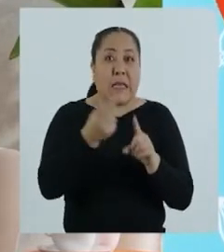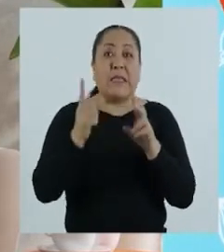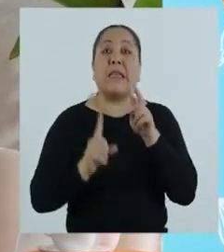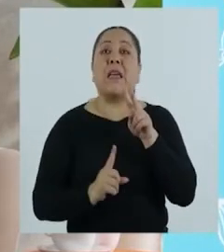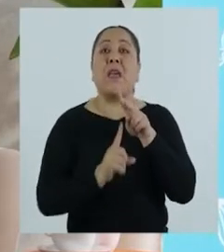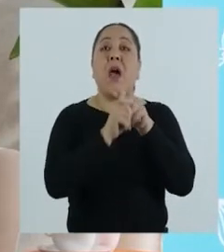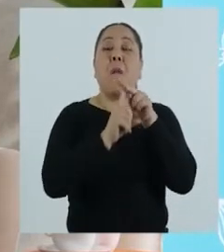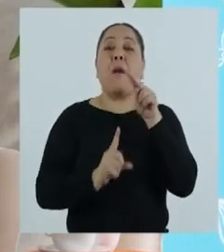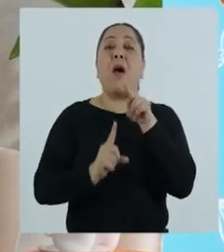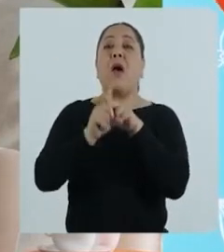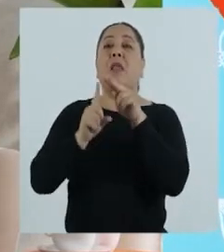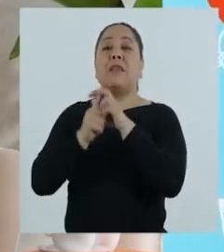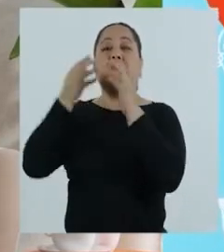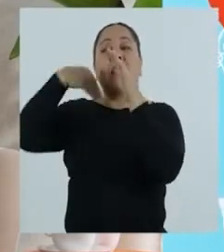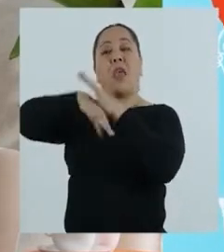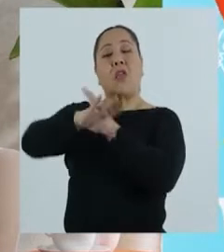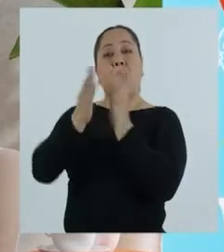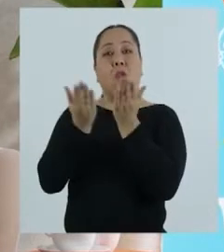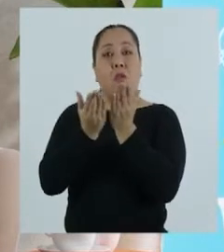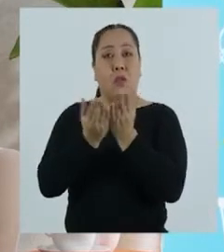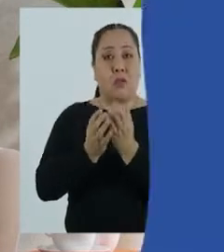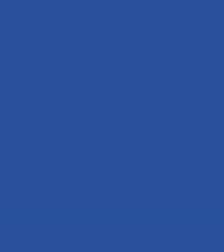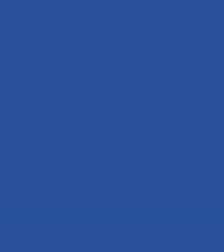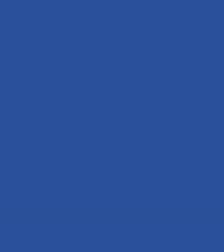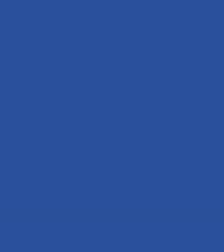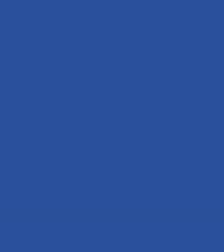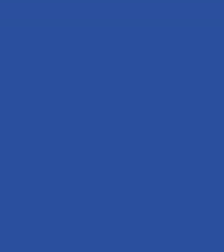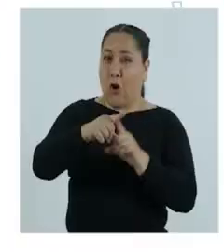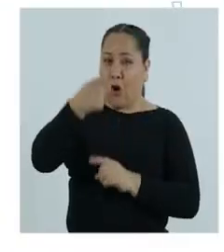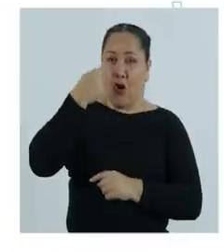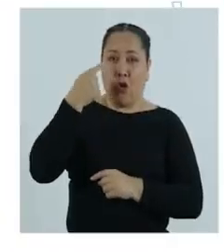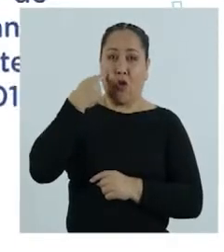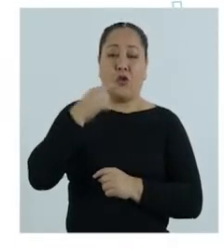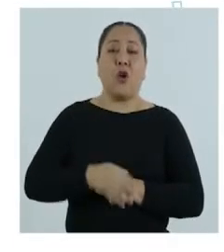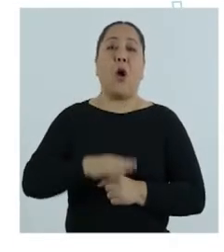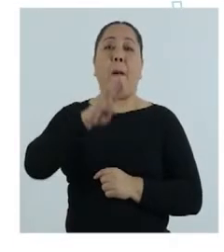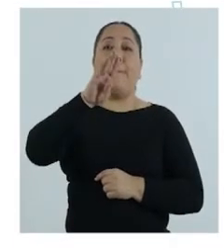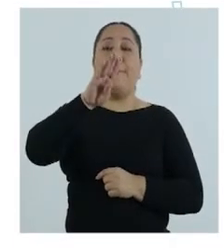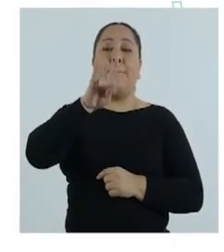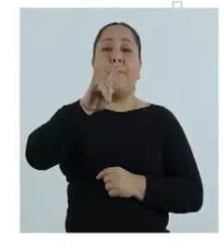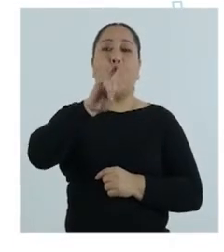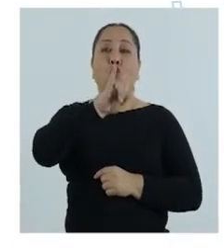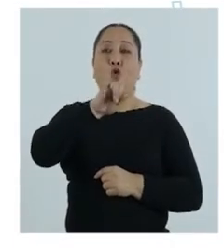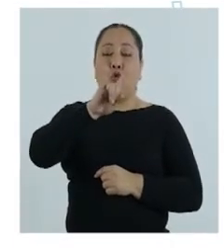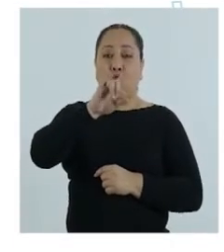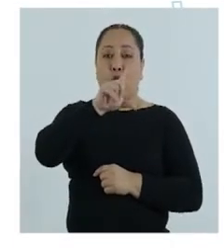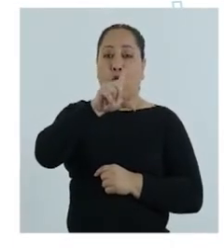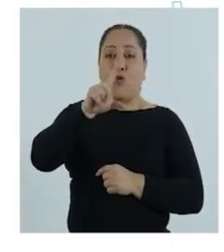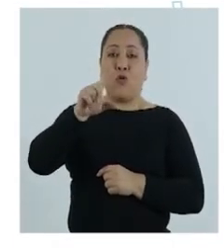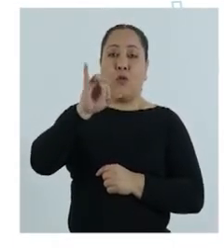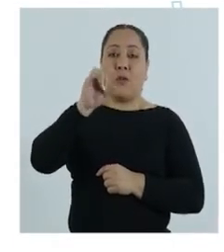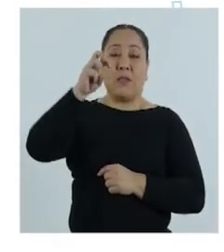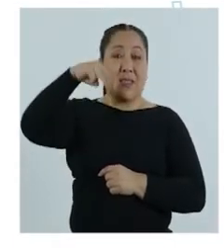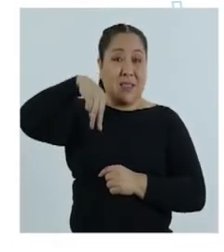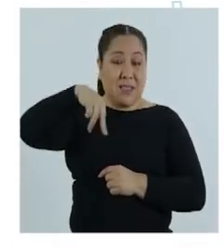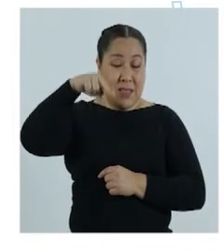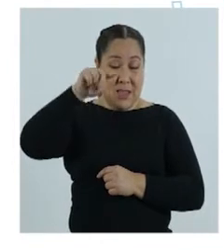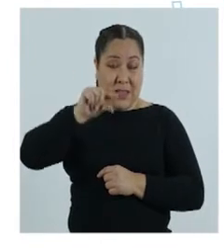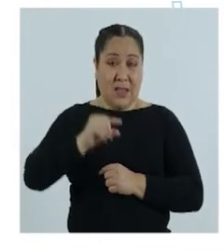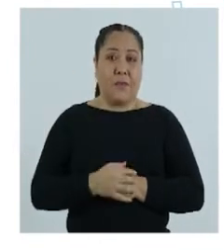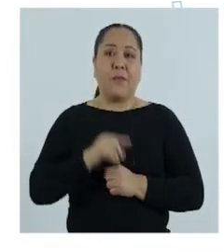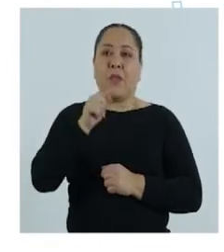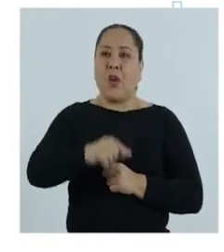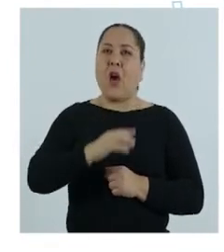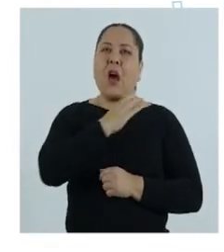la violencia que se presenta en el ámbito escolar, también conocida como bullying, que se caracteriza